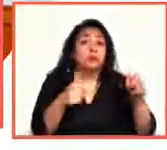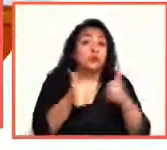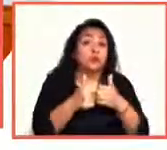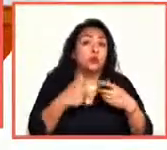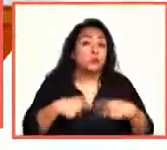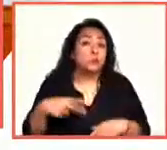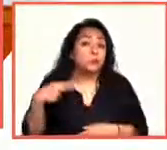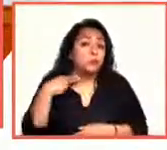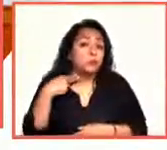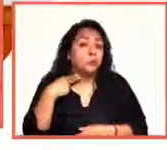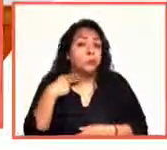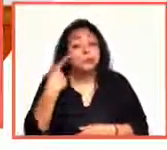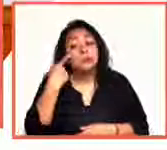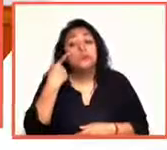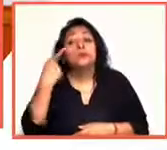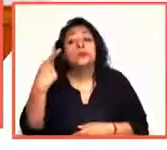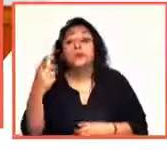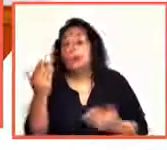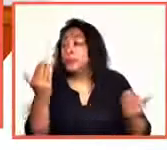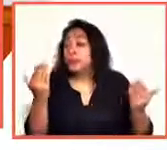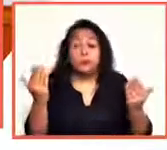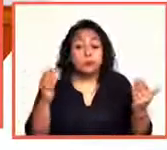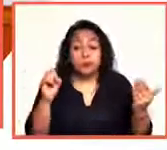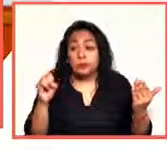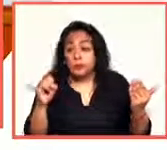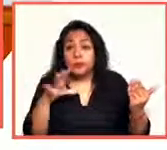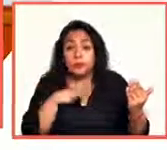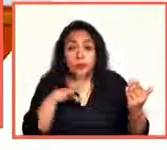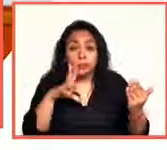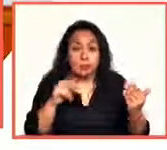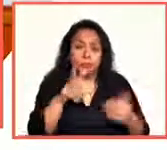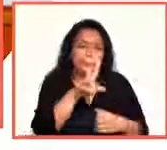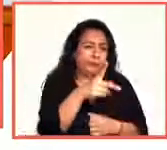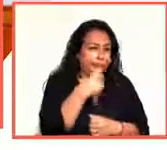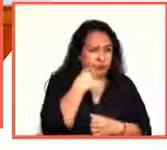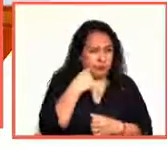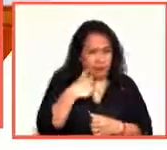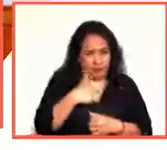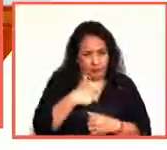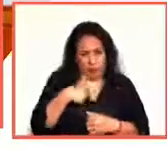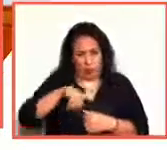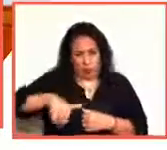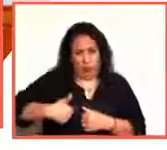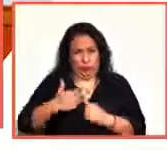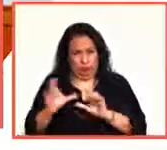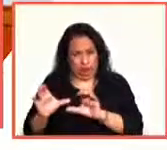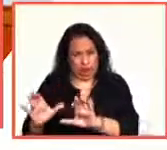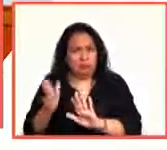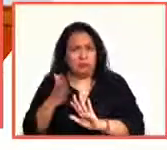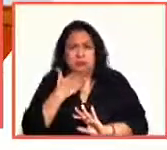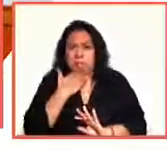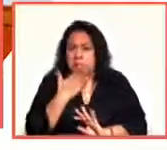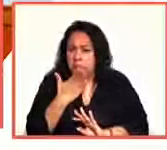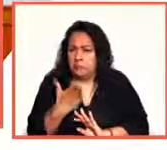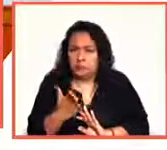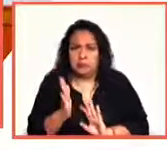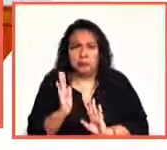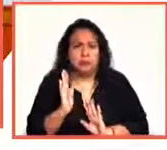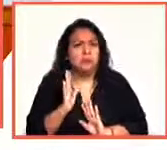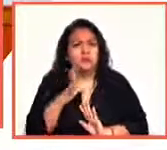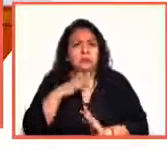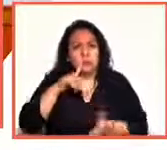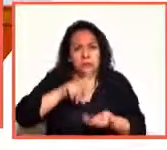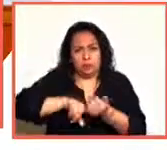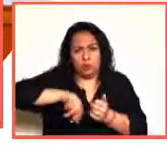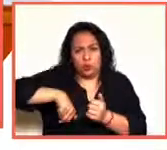lo que allí se encuentra. Bueno, miren, acervo yo está bien, está en la bodega del